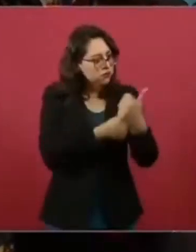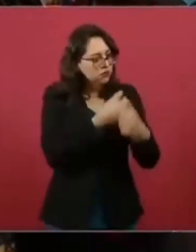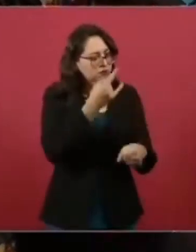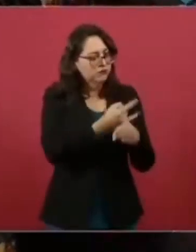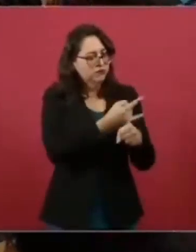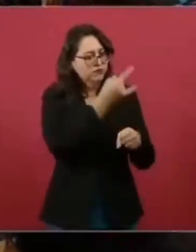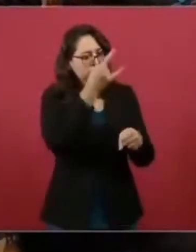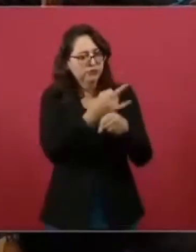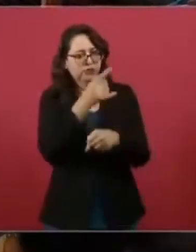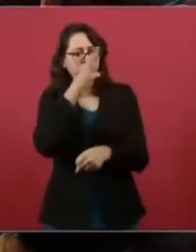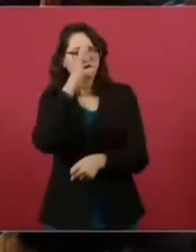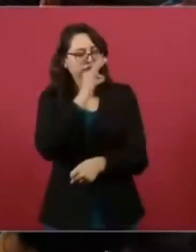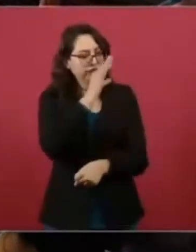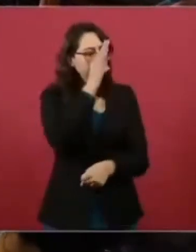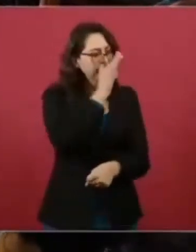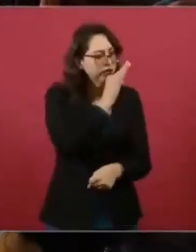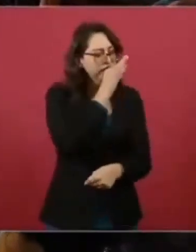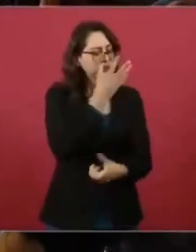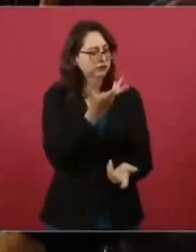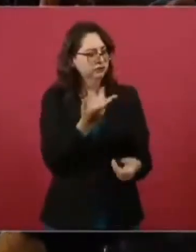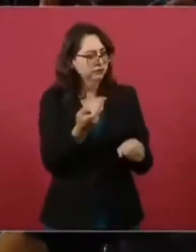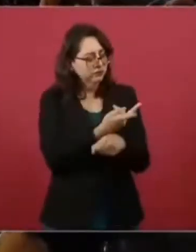Fox, que trabajé con él,